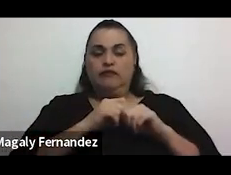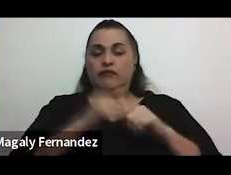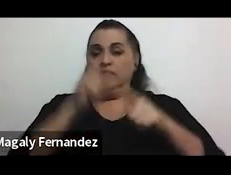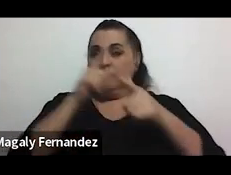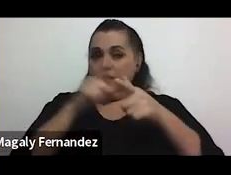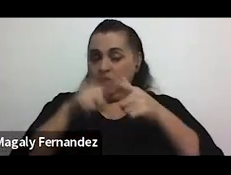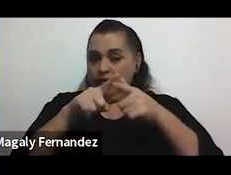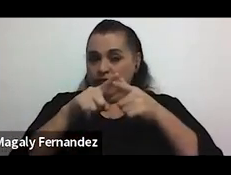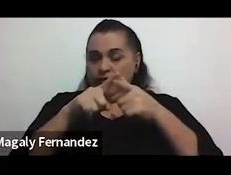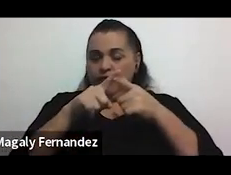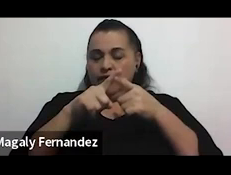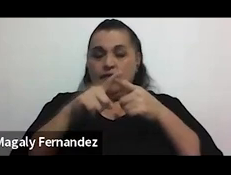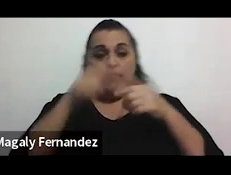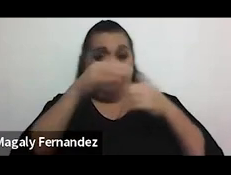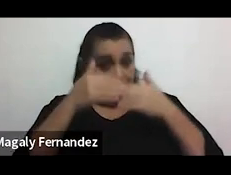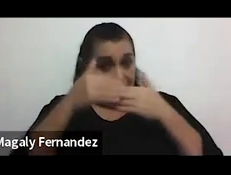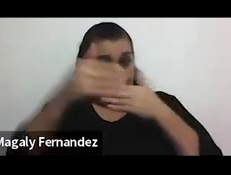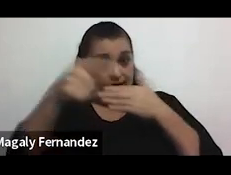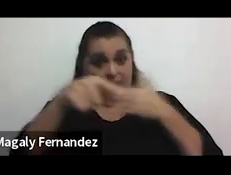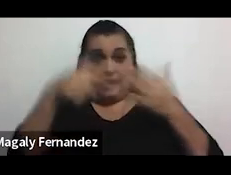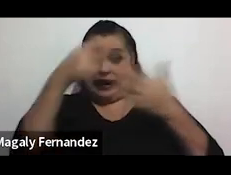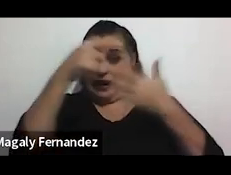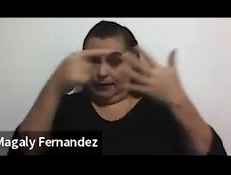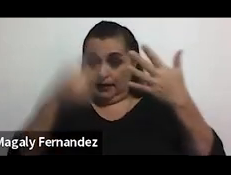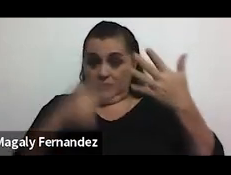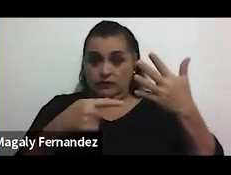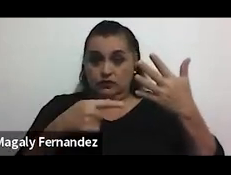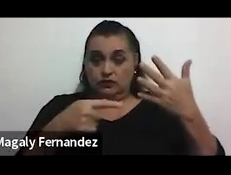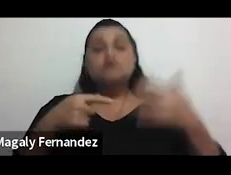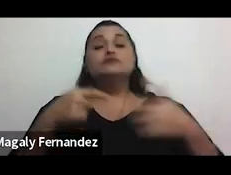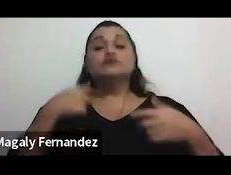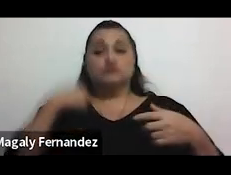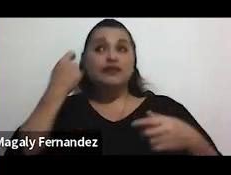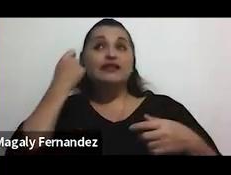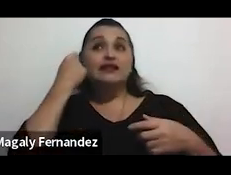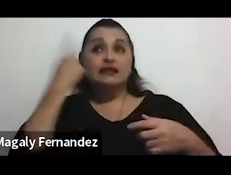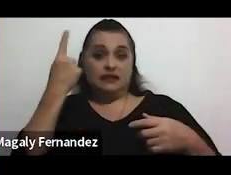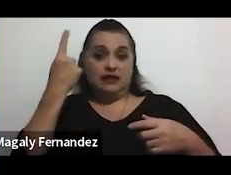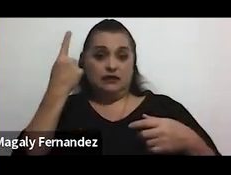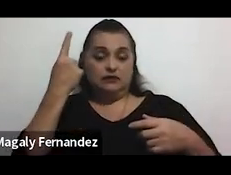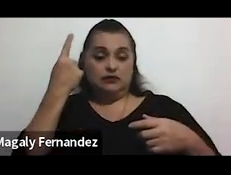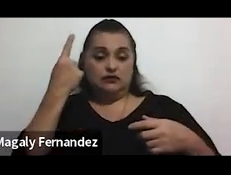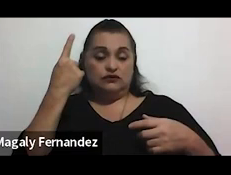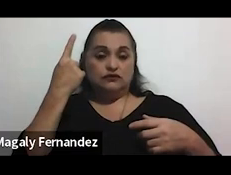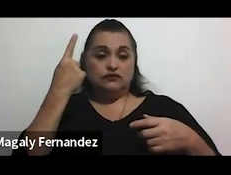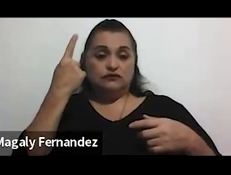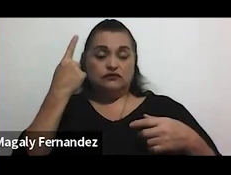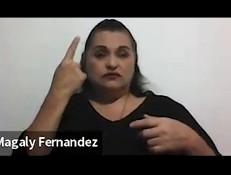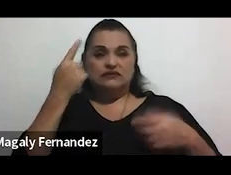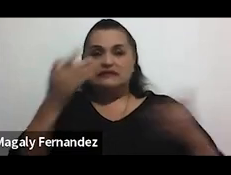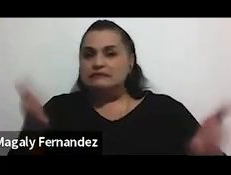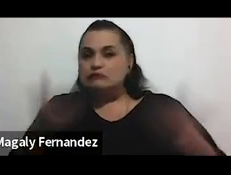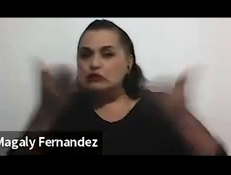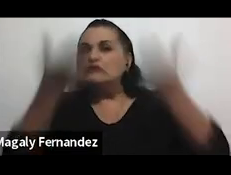de esos elementos que comprendemos como incitadores del